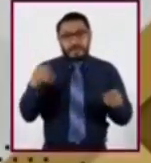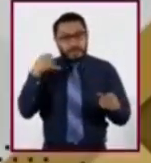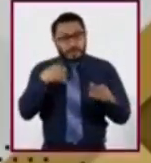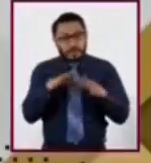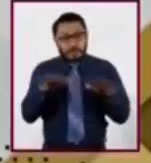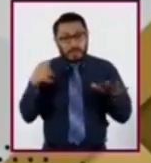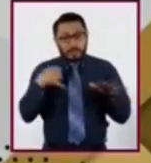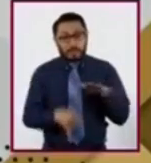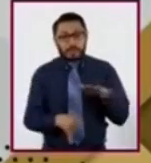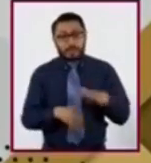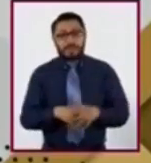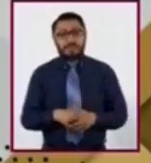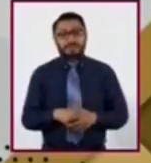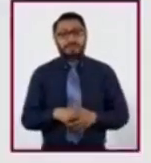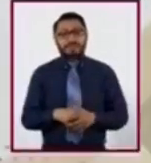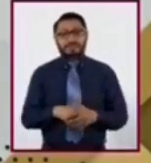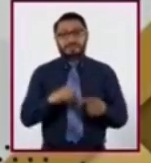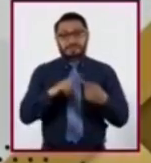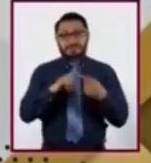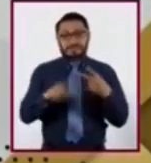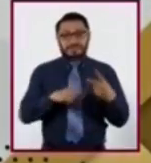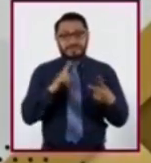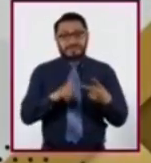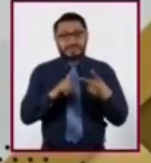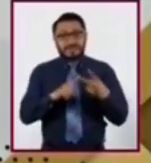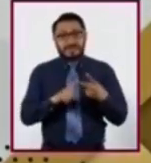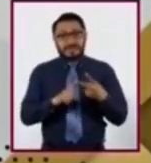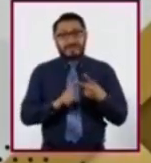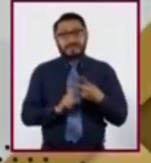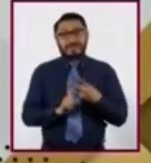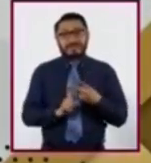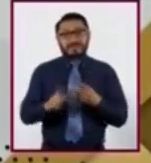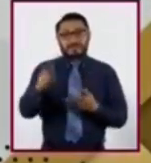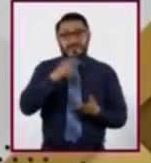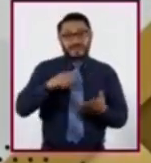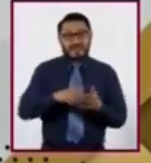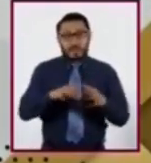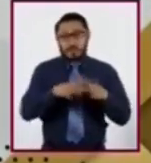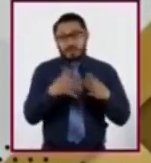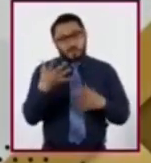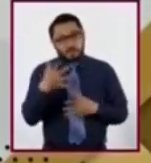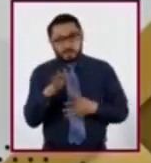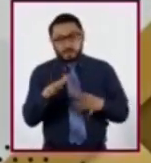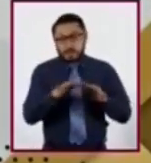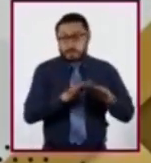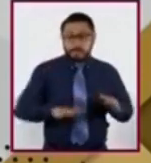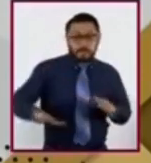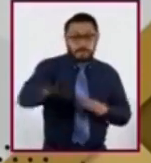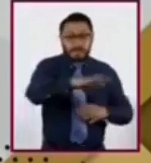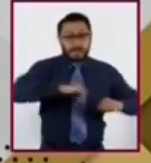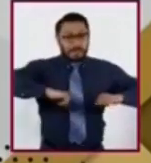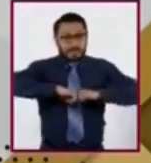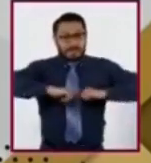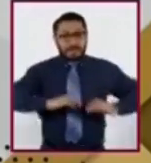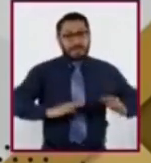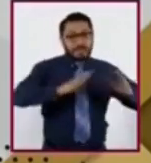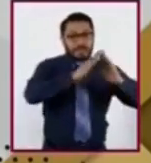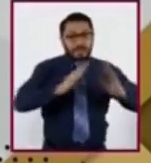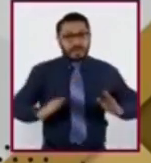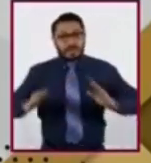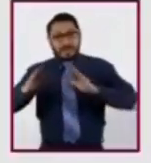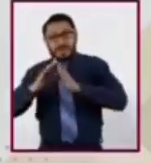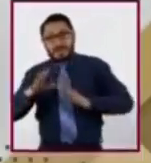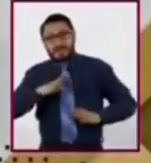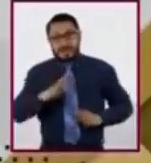nivel del mar. Dos. Es el espacio más o menos plano que se encuentra entre dos montañas que forman parte de una